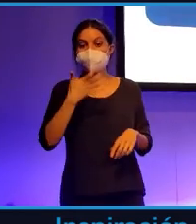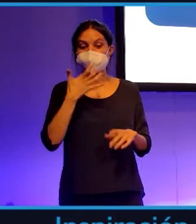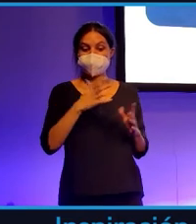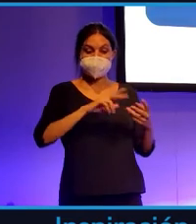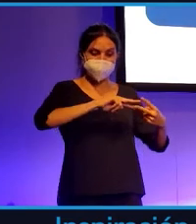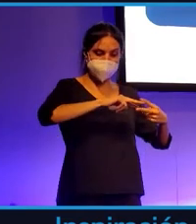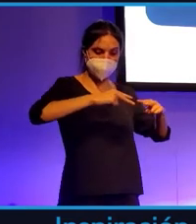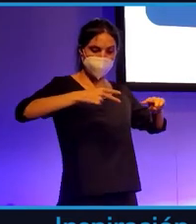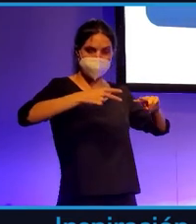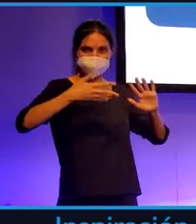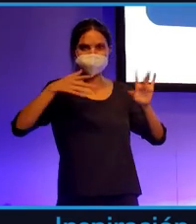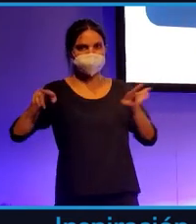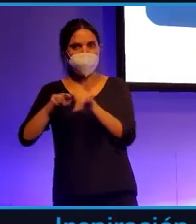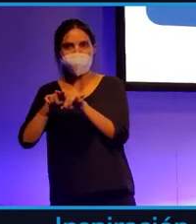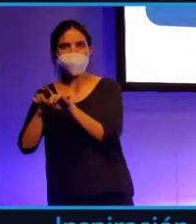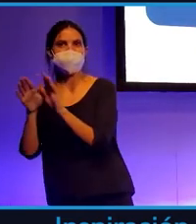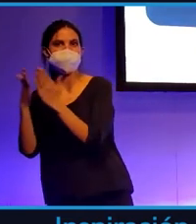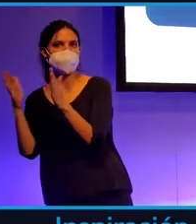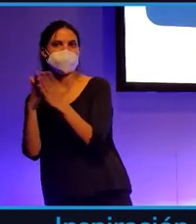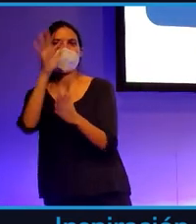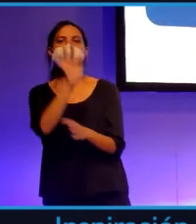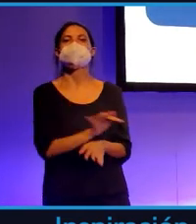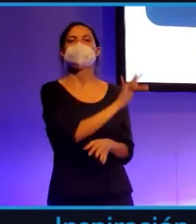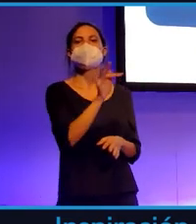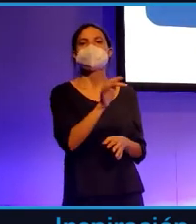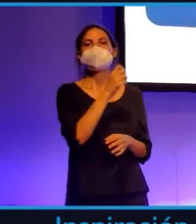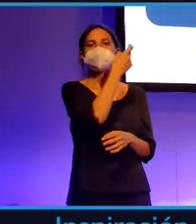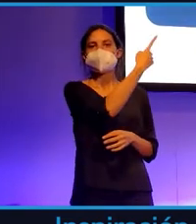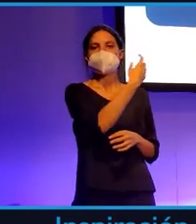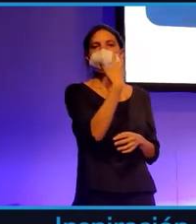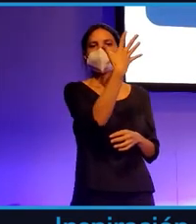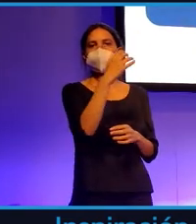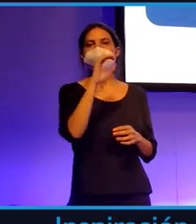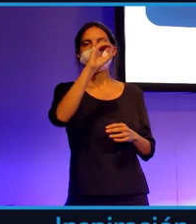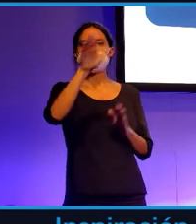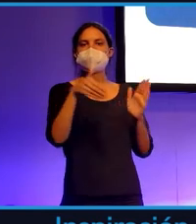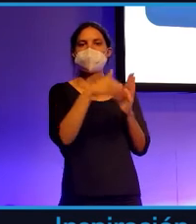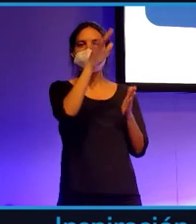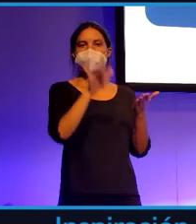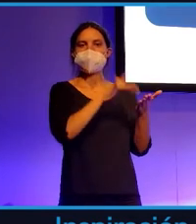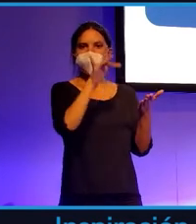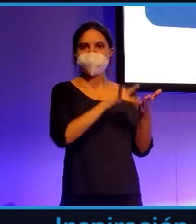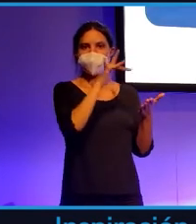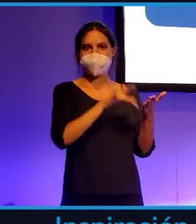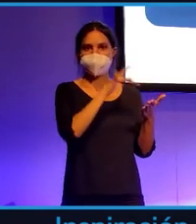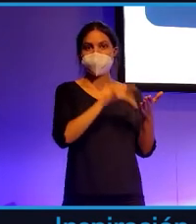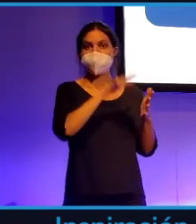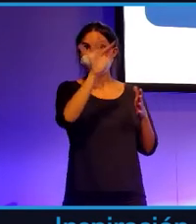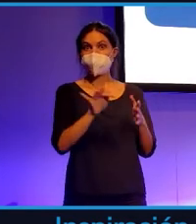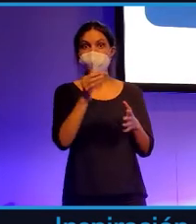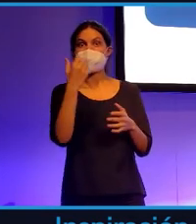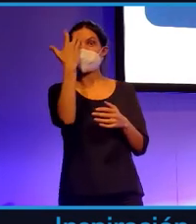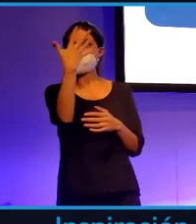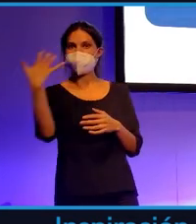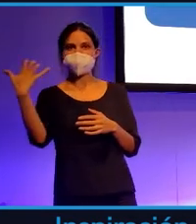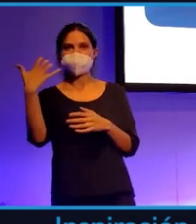más de 250.000 páginas y tan solo 500 serían las que nos diferencian uno del otro.